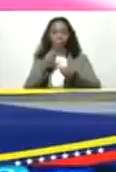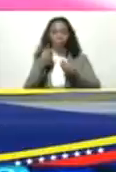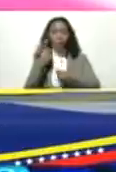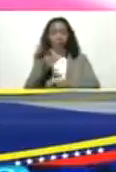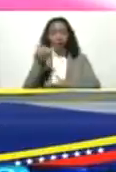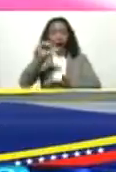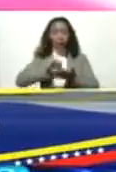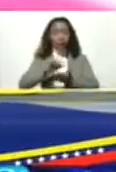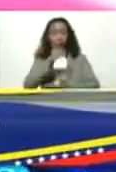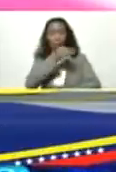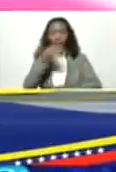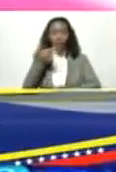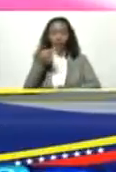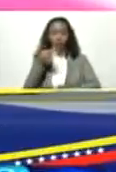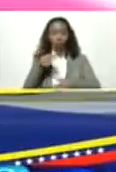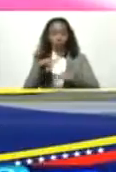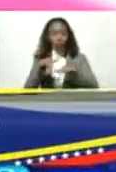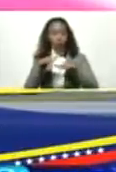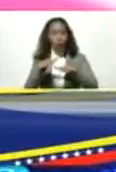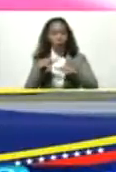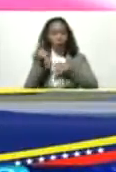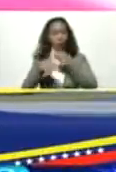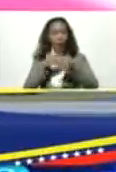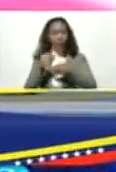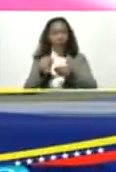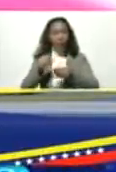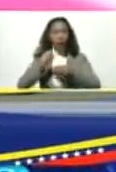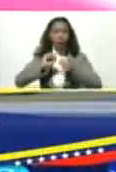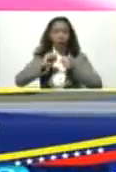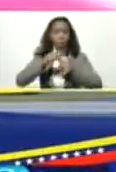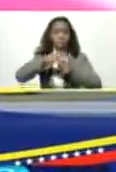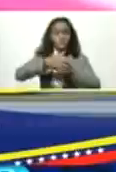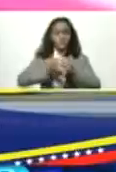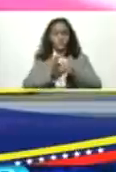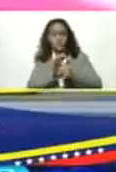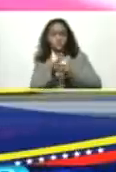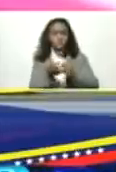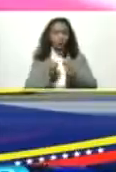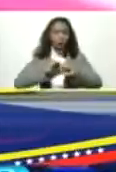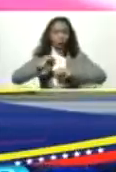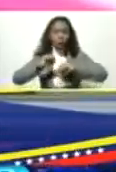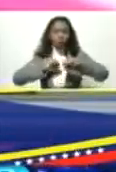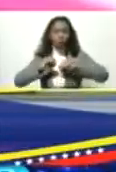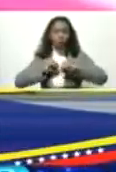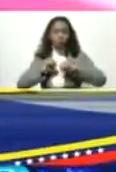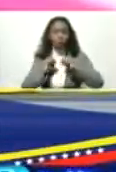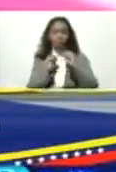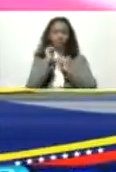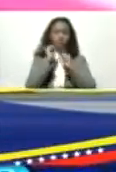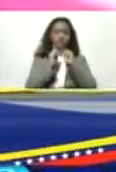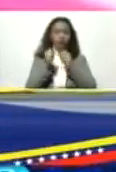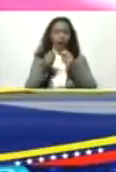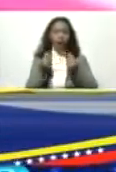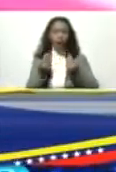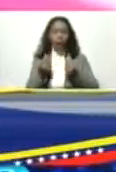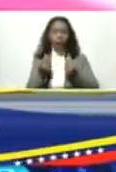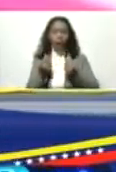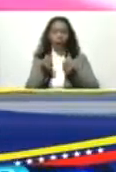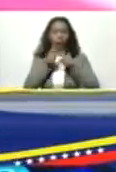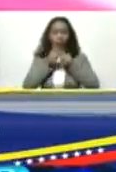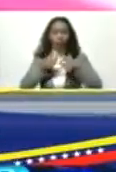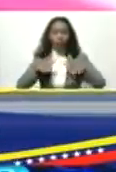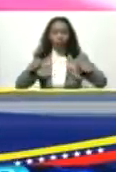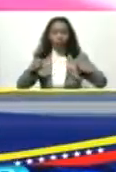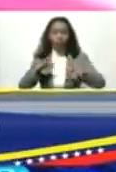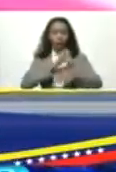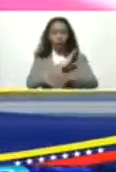calidad posible. Que vaya lubricando los motores, la maquinaria económica, el despliegue